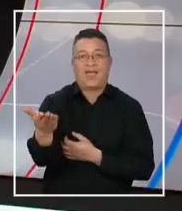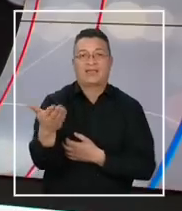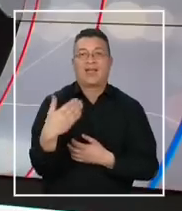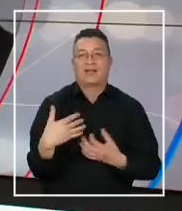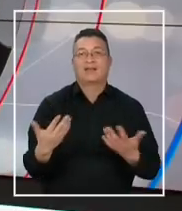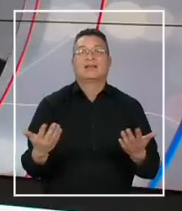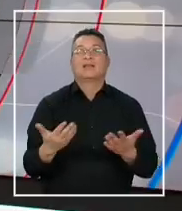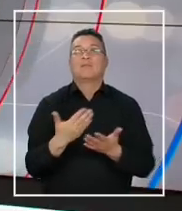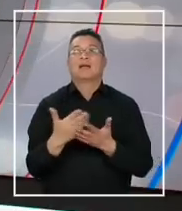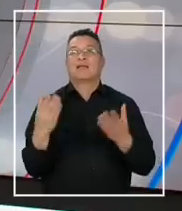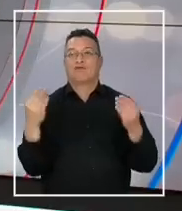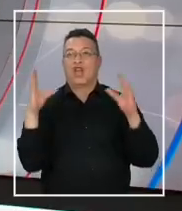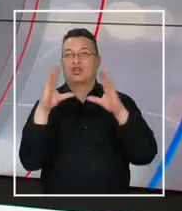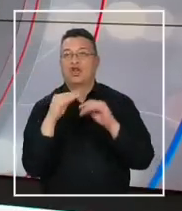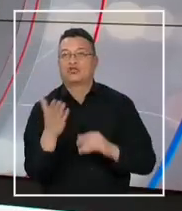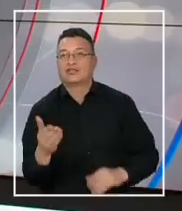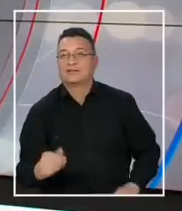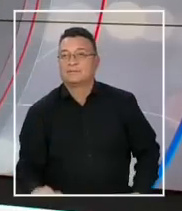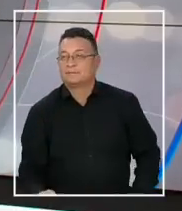¿Cómo te va? Buenas noches.